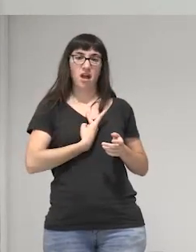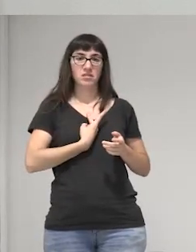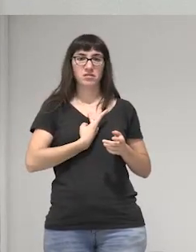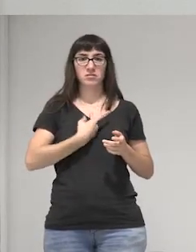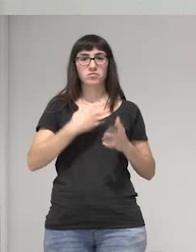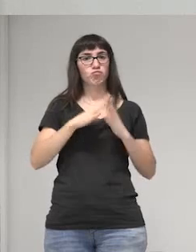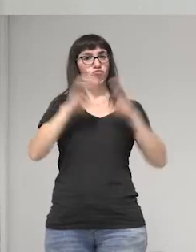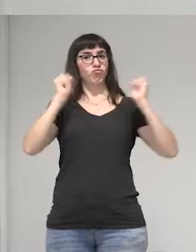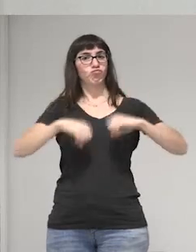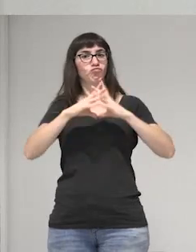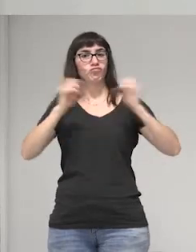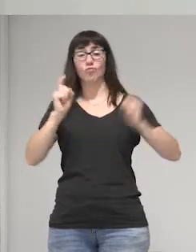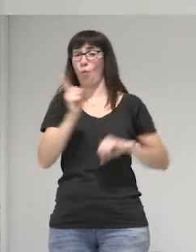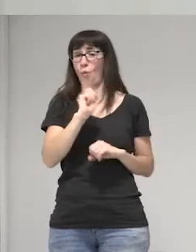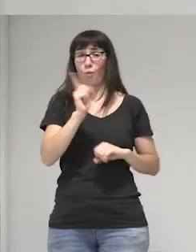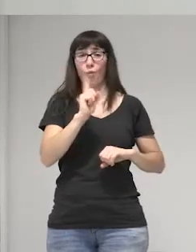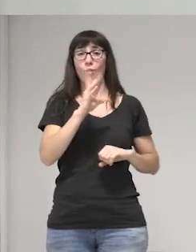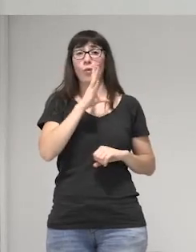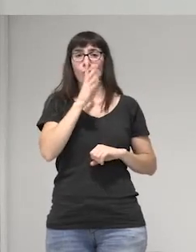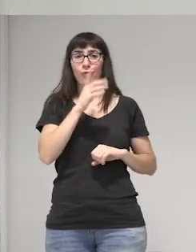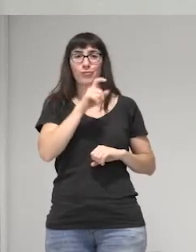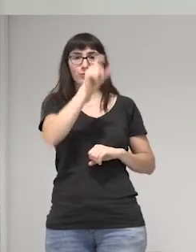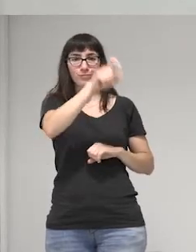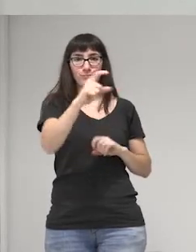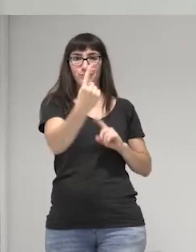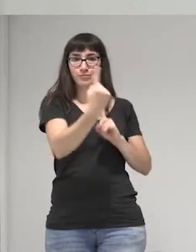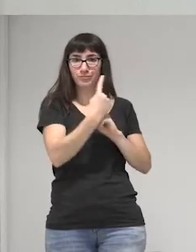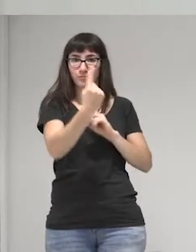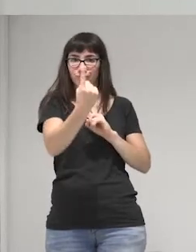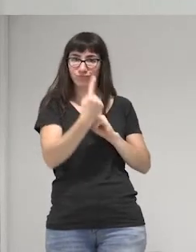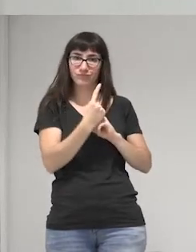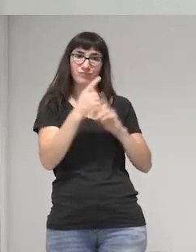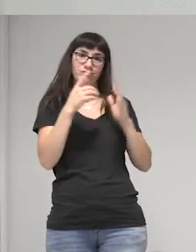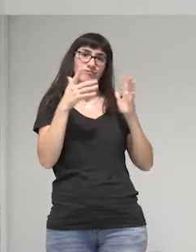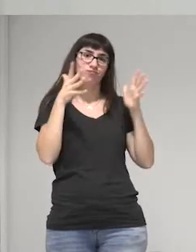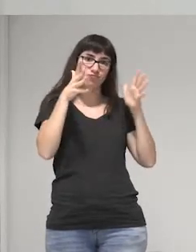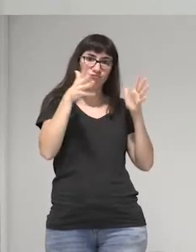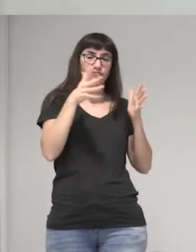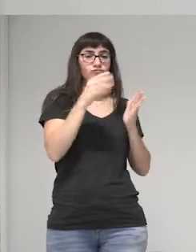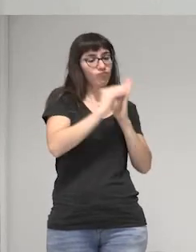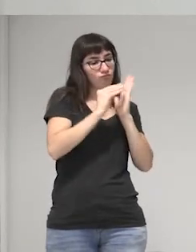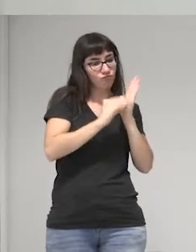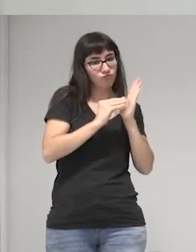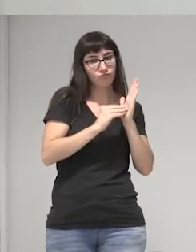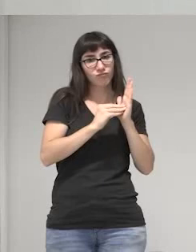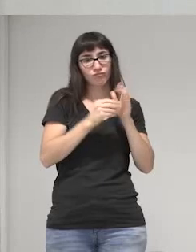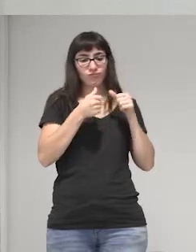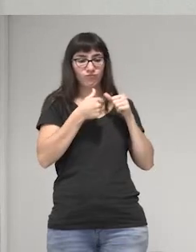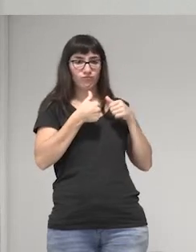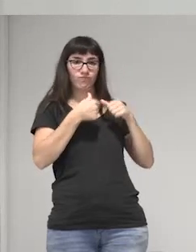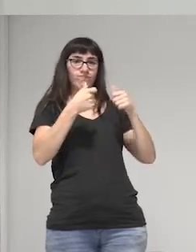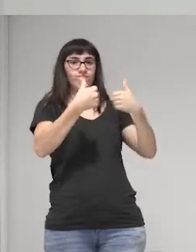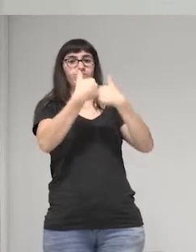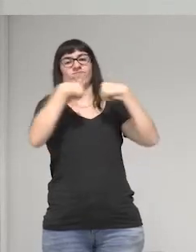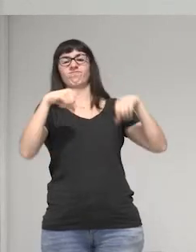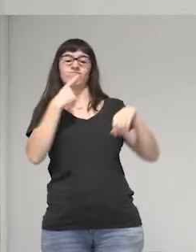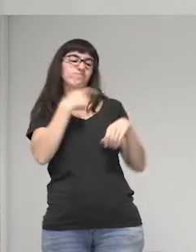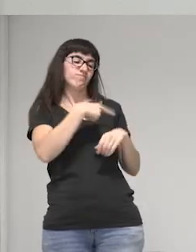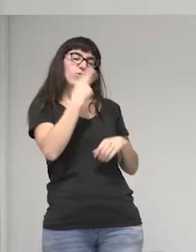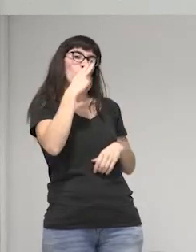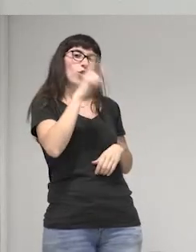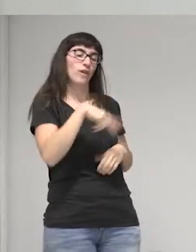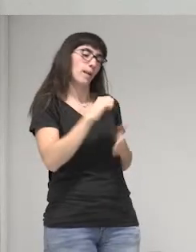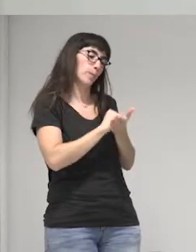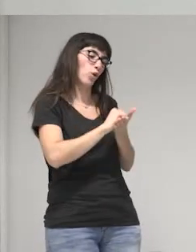no era porque llegaban los consultores hacían el borrador y nos patologizaban y decían bueno este borrador no sirve hay que